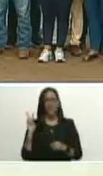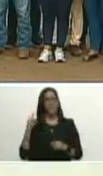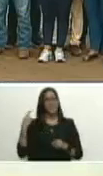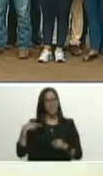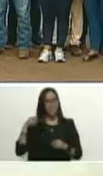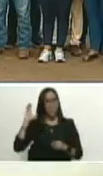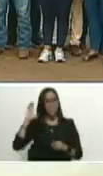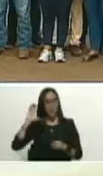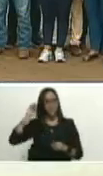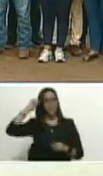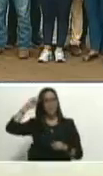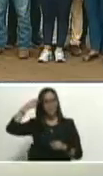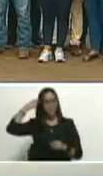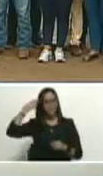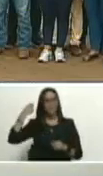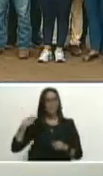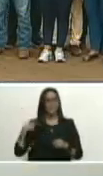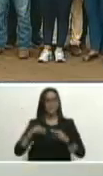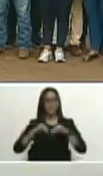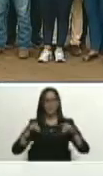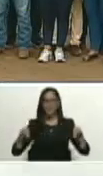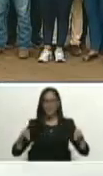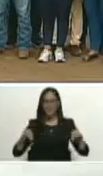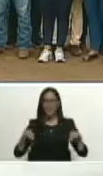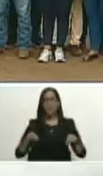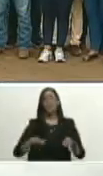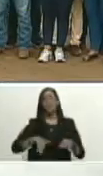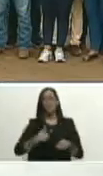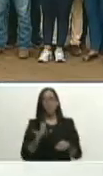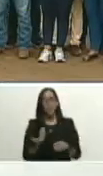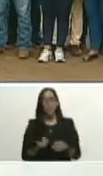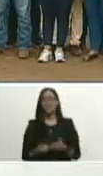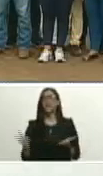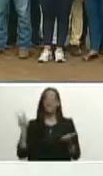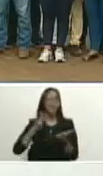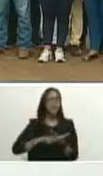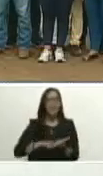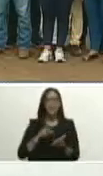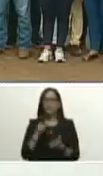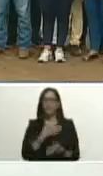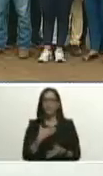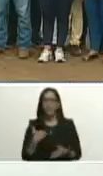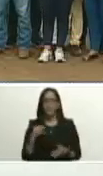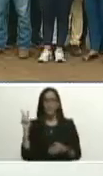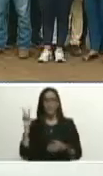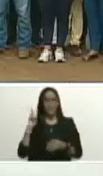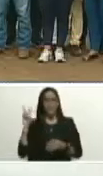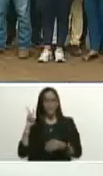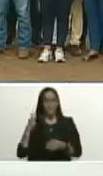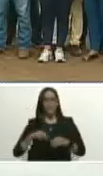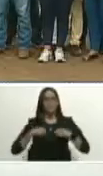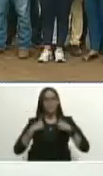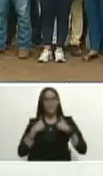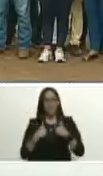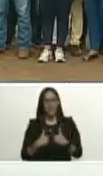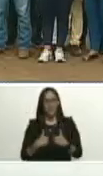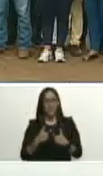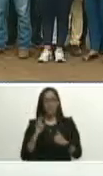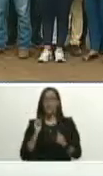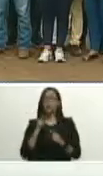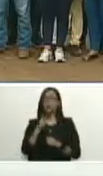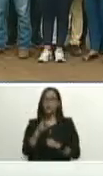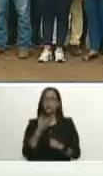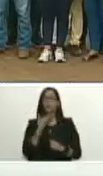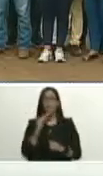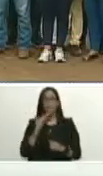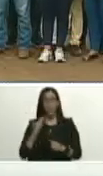tienen tierra tienen terruño y pueden regresar cuando quieran que a Venezuela le va a ir bien y con ustedes le va a ir